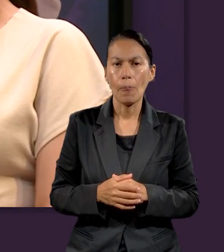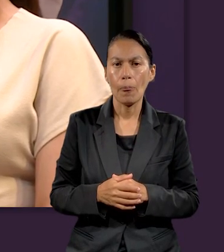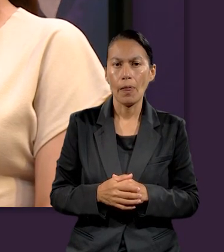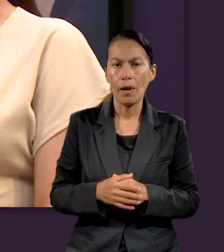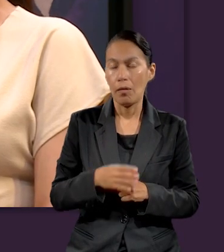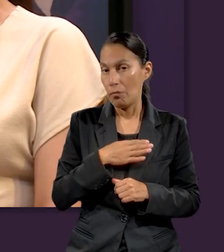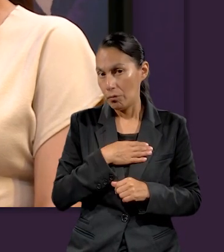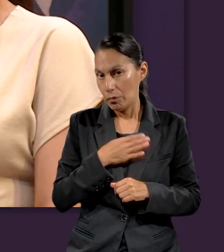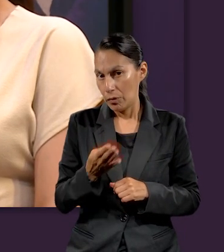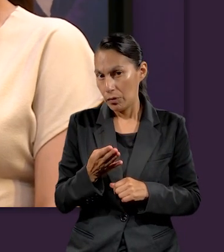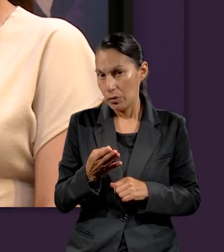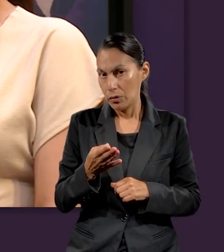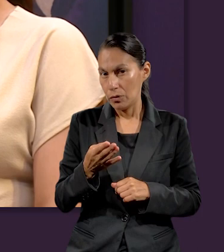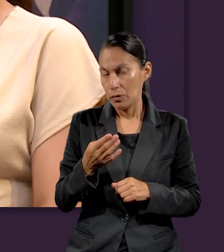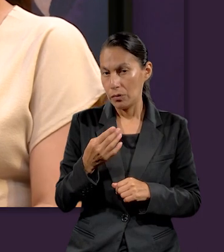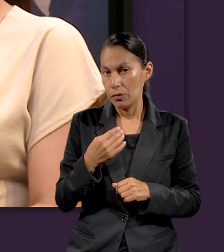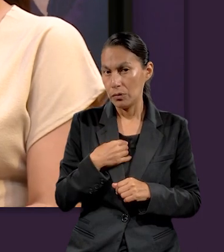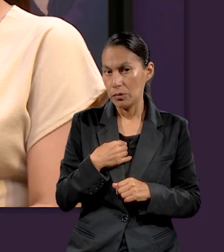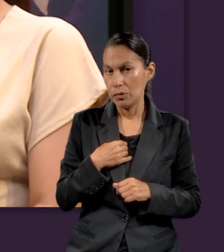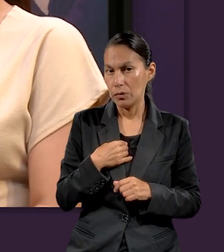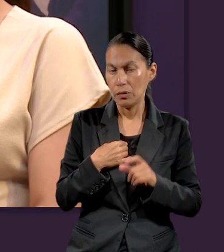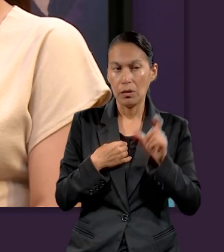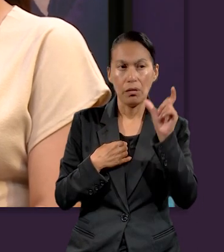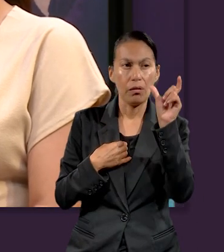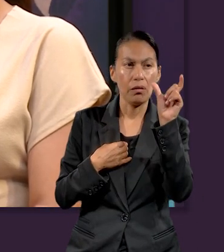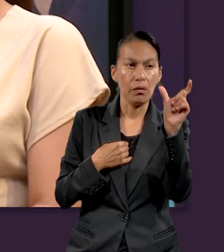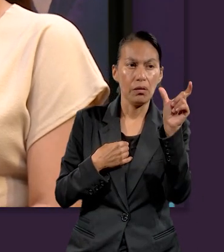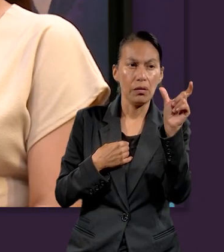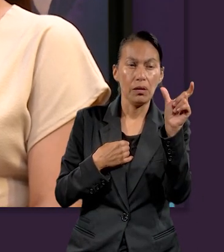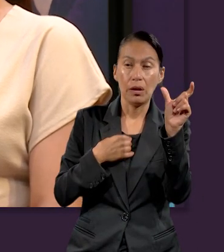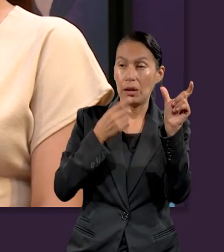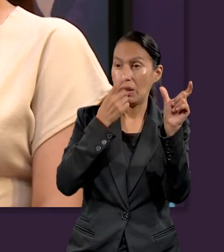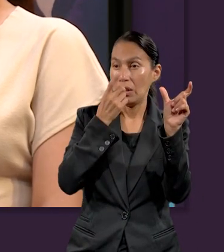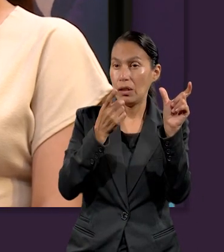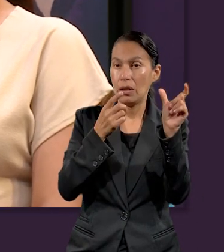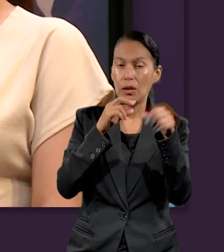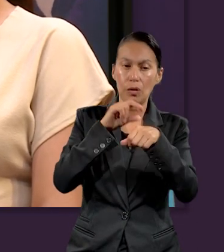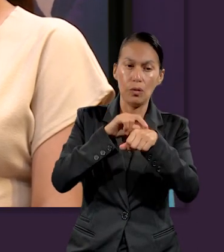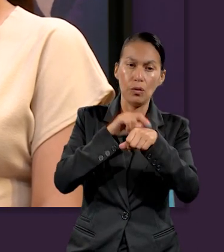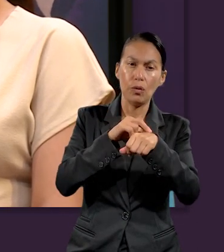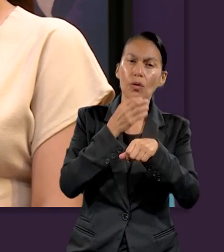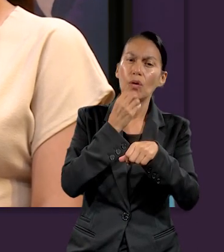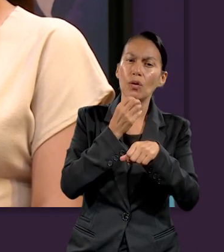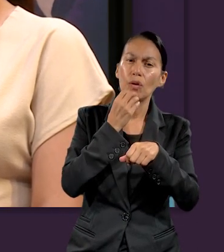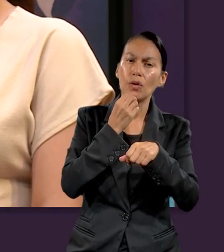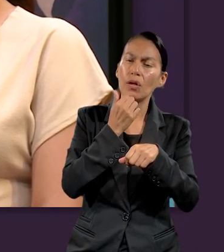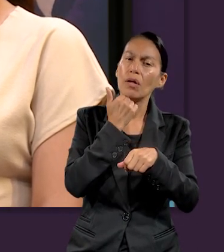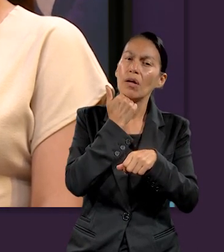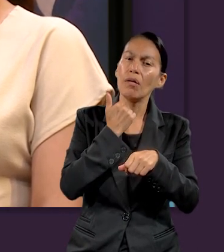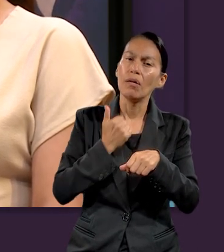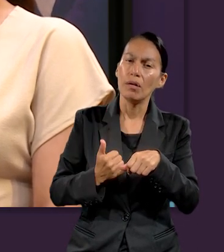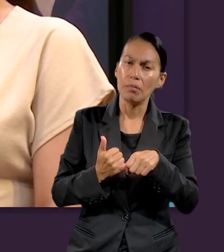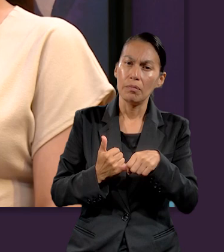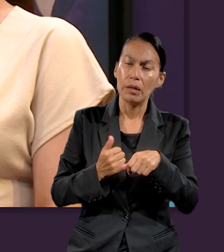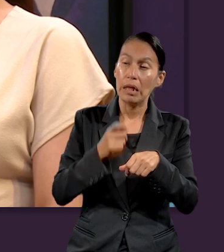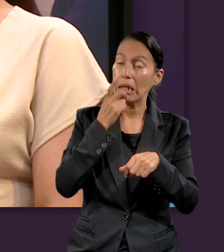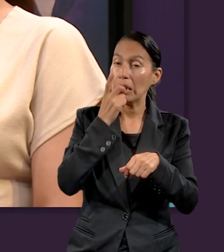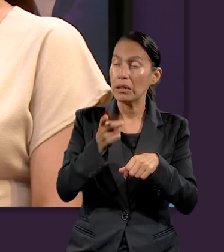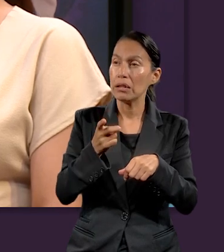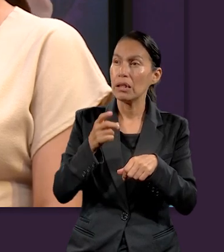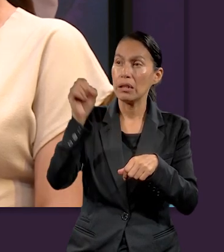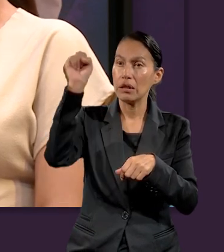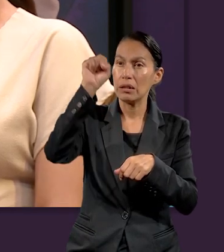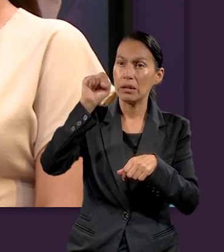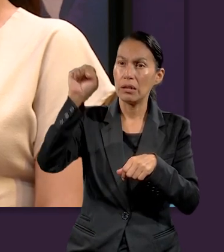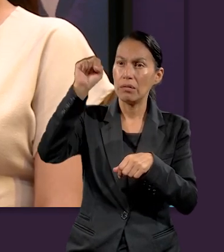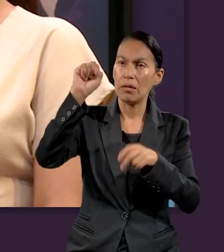Pues, otra cosa igual, una frase que me impactó mucho fue que decía que el famoso autor judío Abraham se refiere al sábado como un